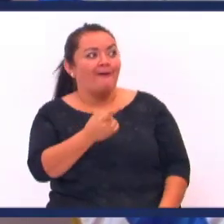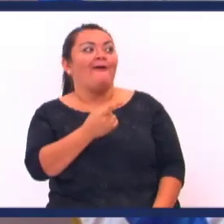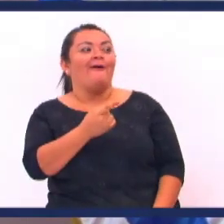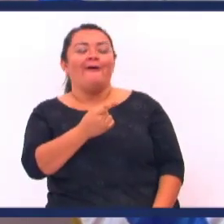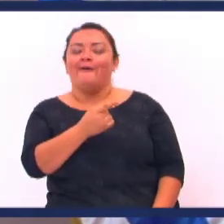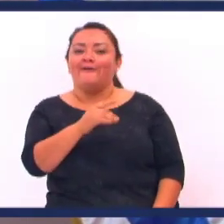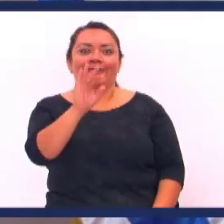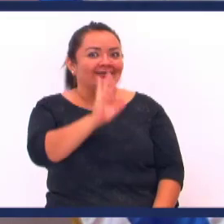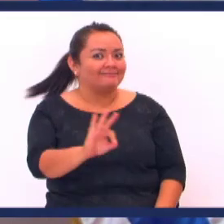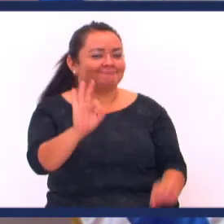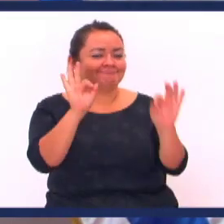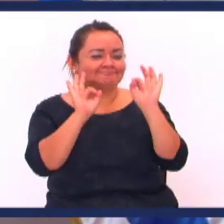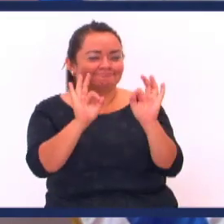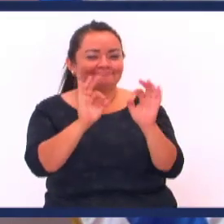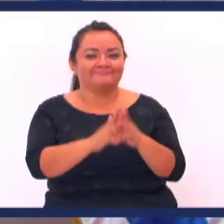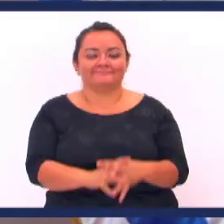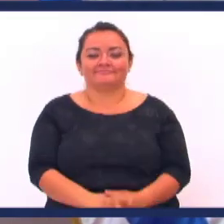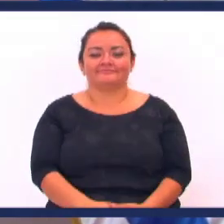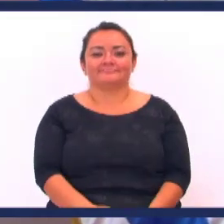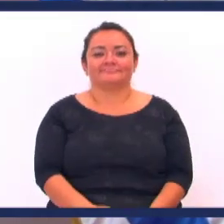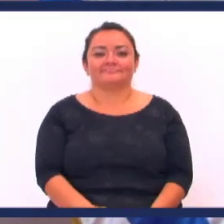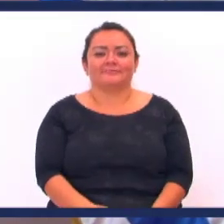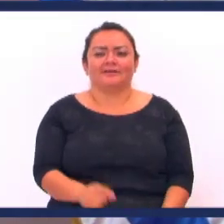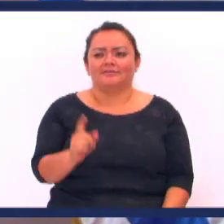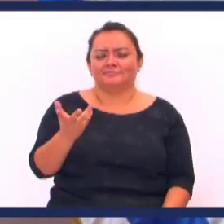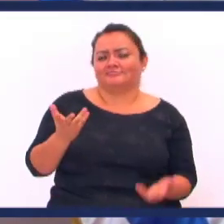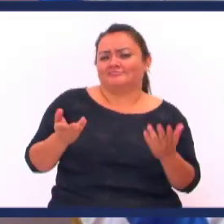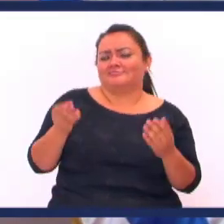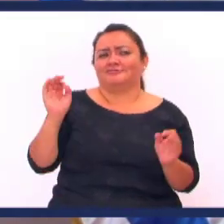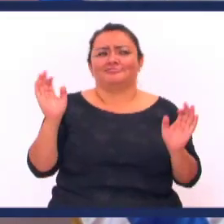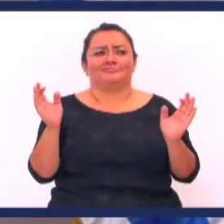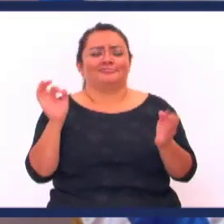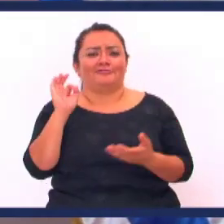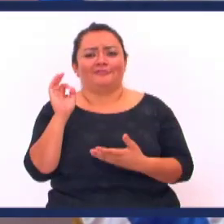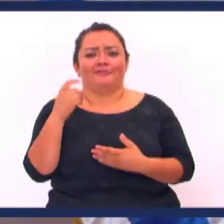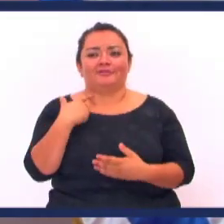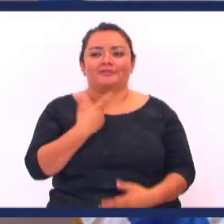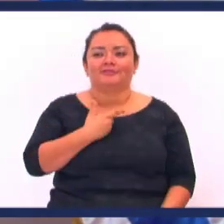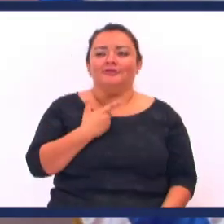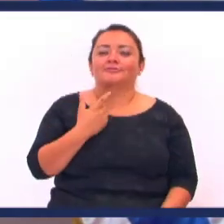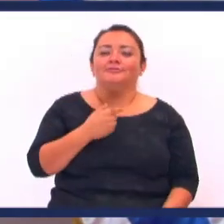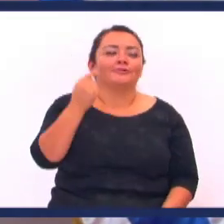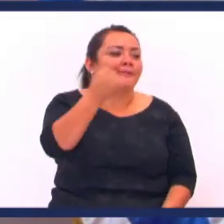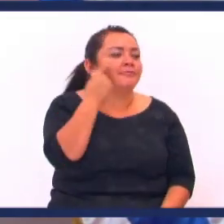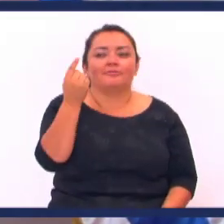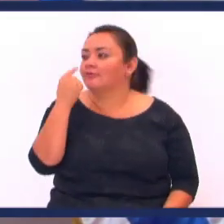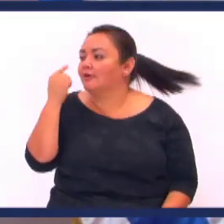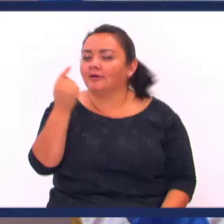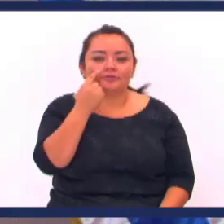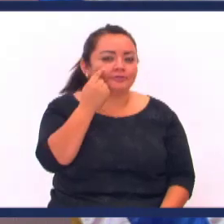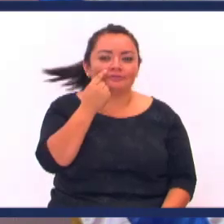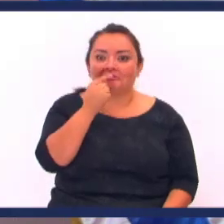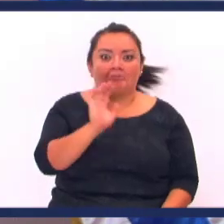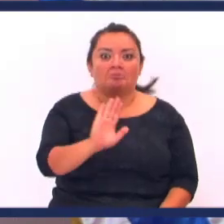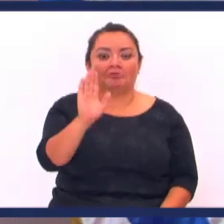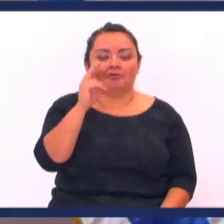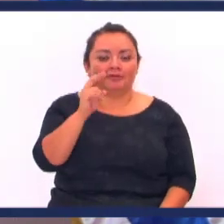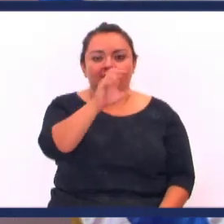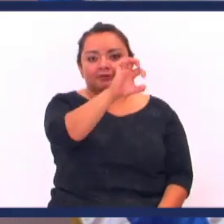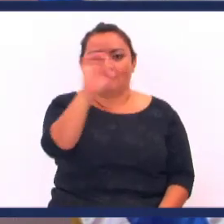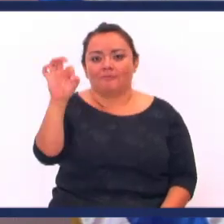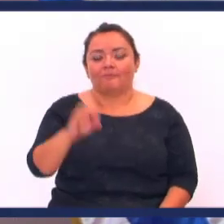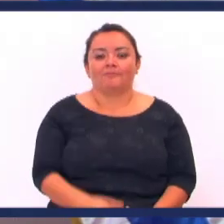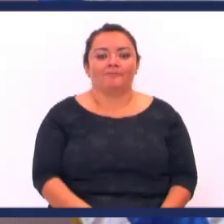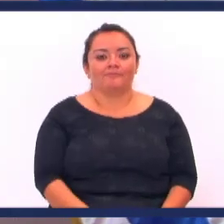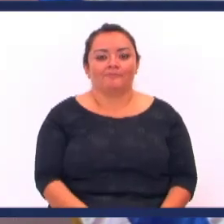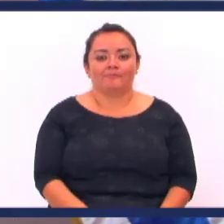que bonita Las luces Y me dice Ah no pastor Si aquí las compré Y nosotros Con el lugo Buscándolas por aquí No encontramos Las benditas